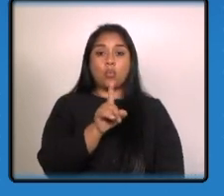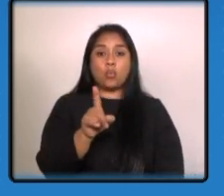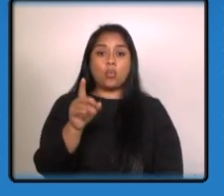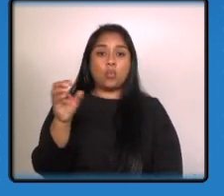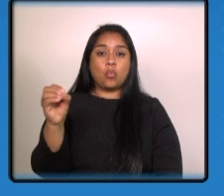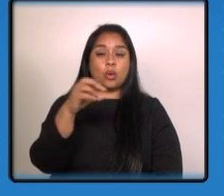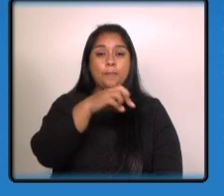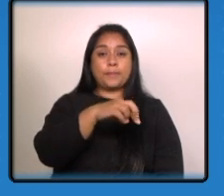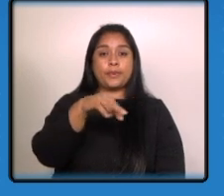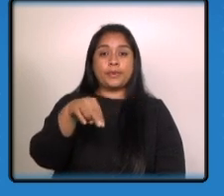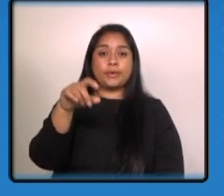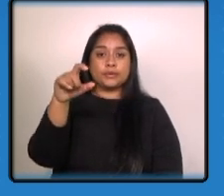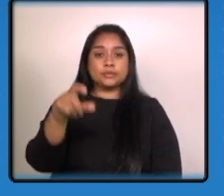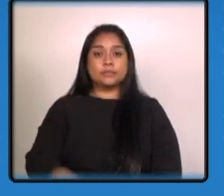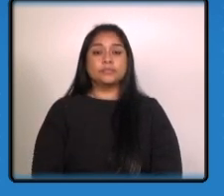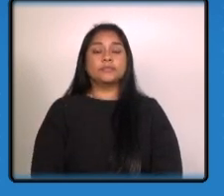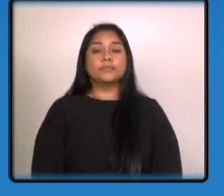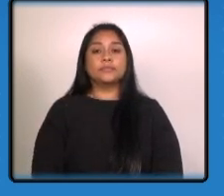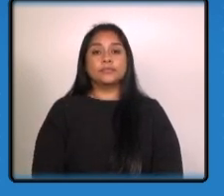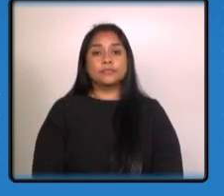de la Policía Nacional Civil